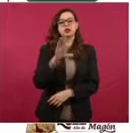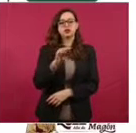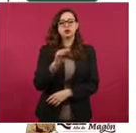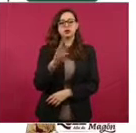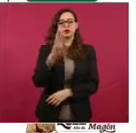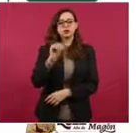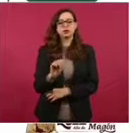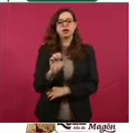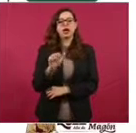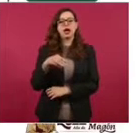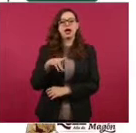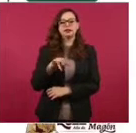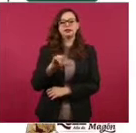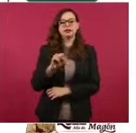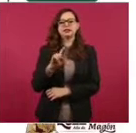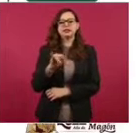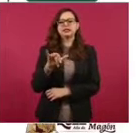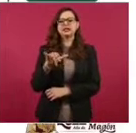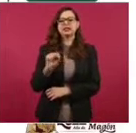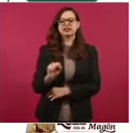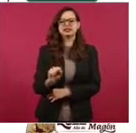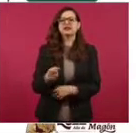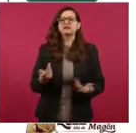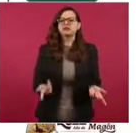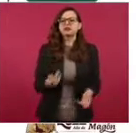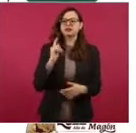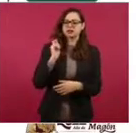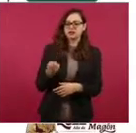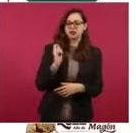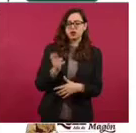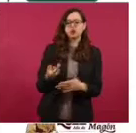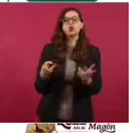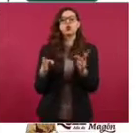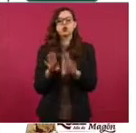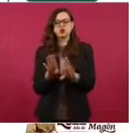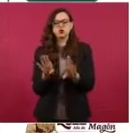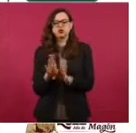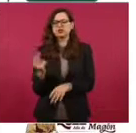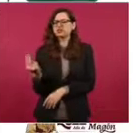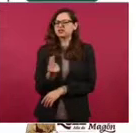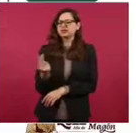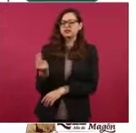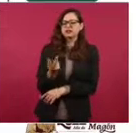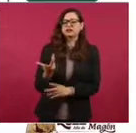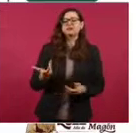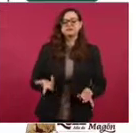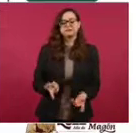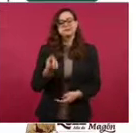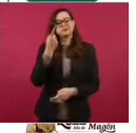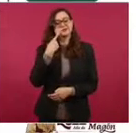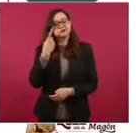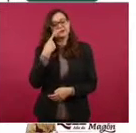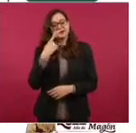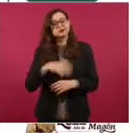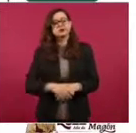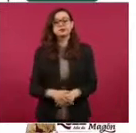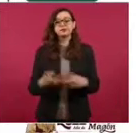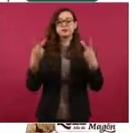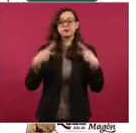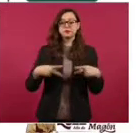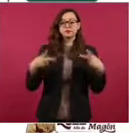Para dar amnistía se requiere, sobre todo, que las personas tengan